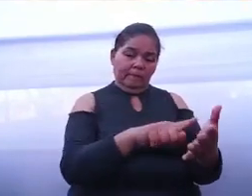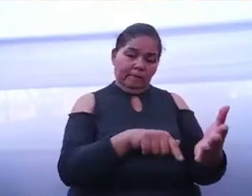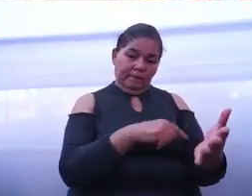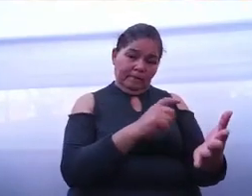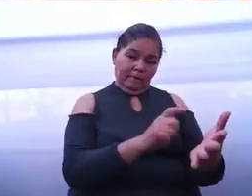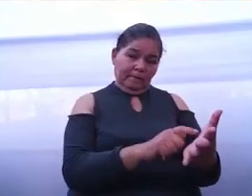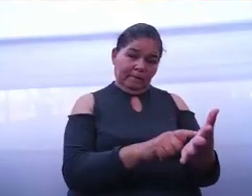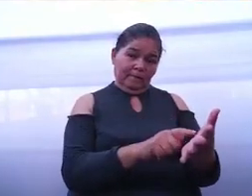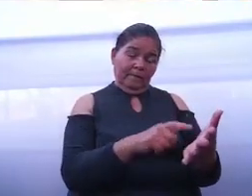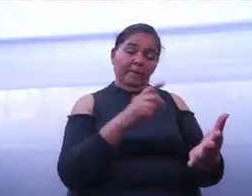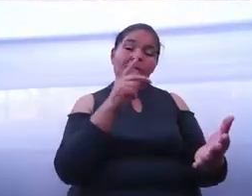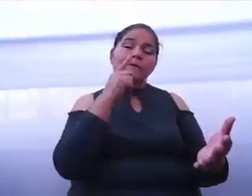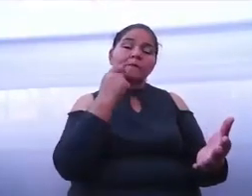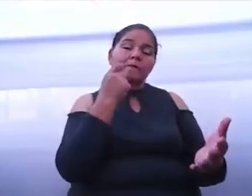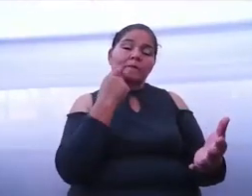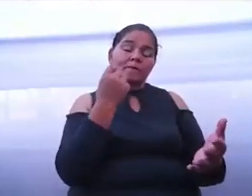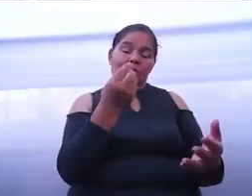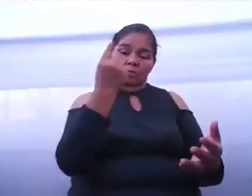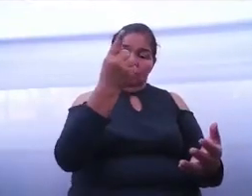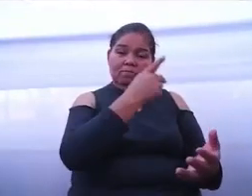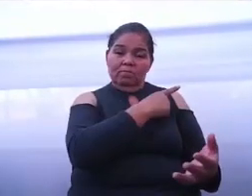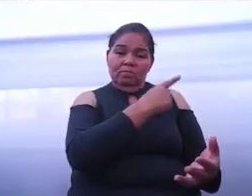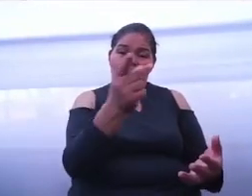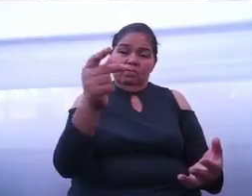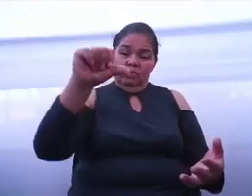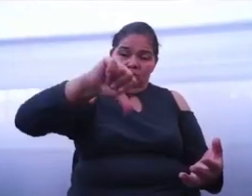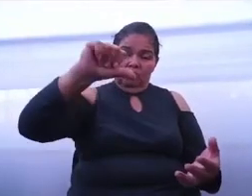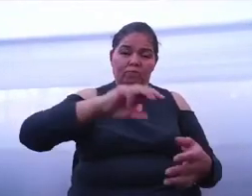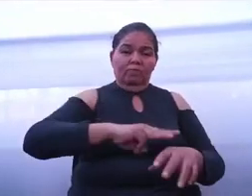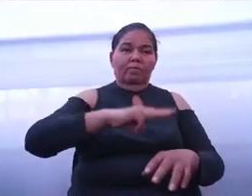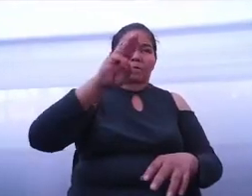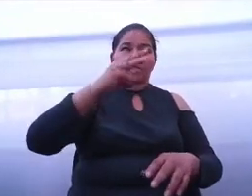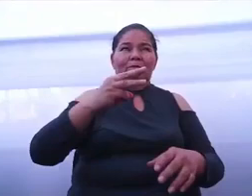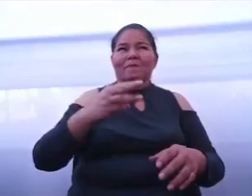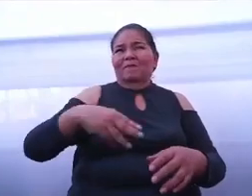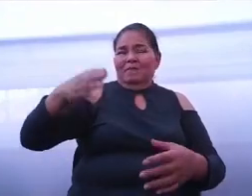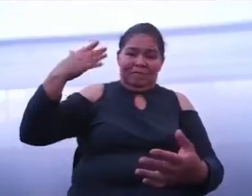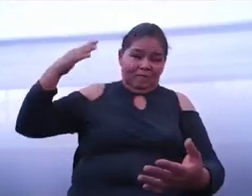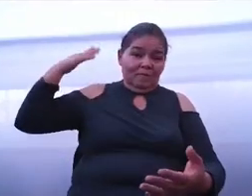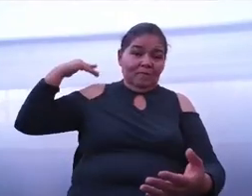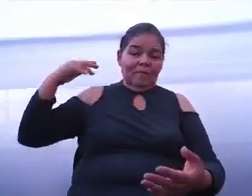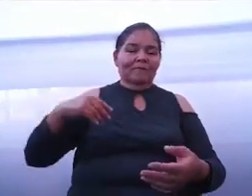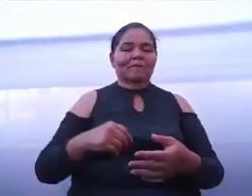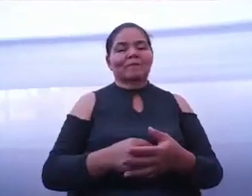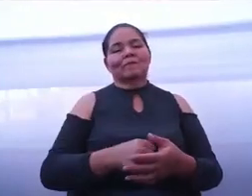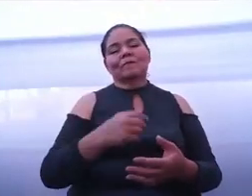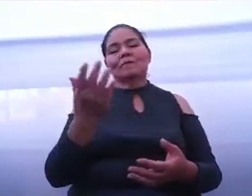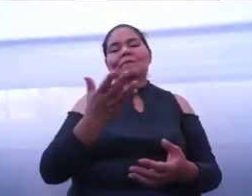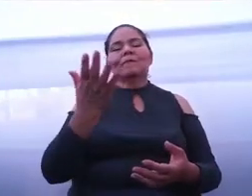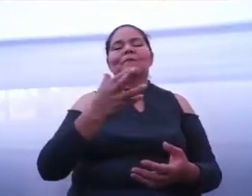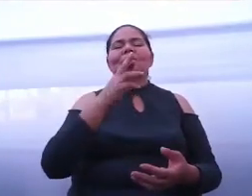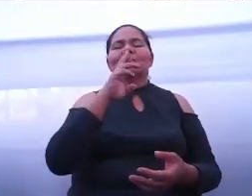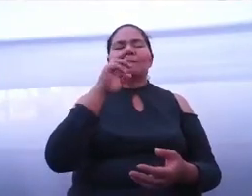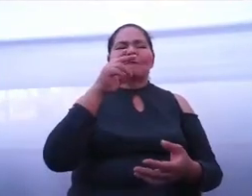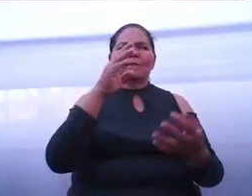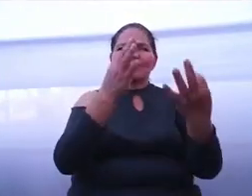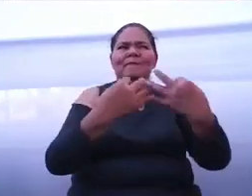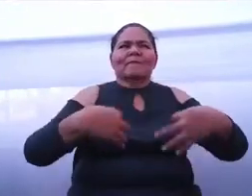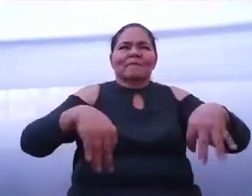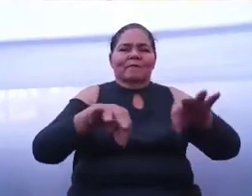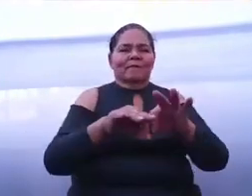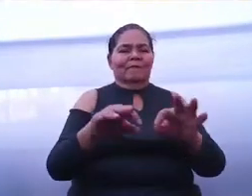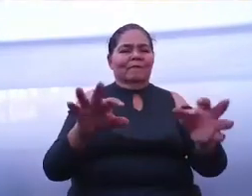poder que hoy más que nunca cobre importancia por los retos que tiene por